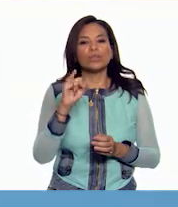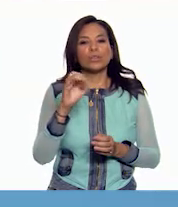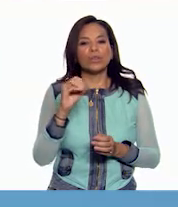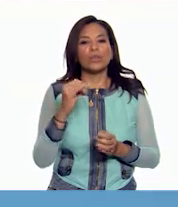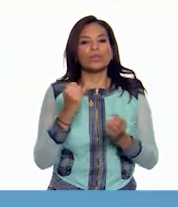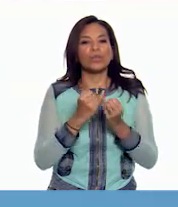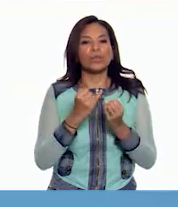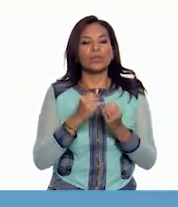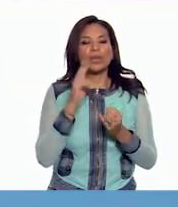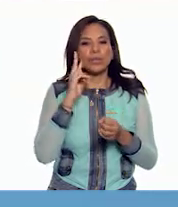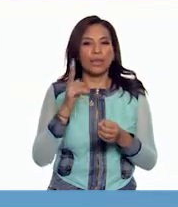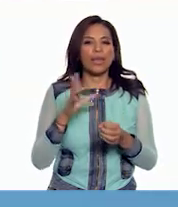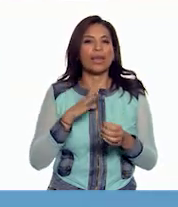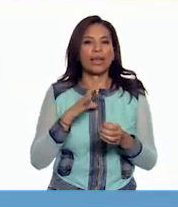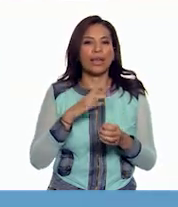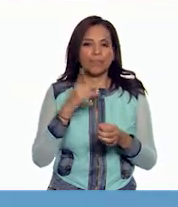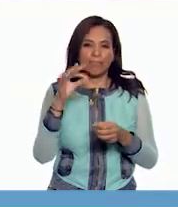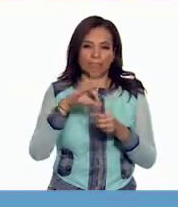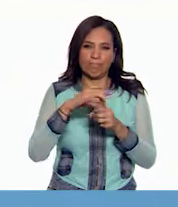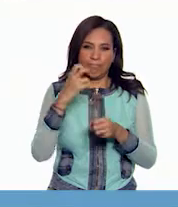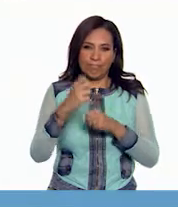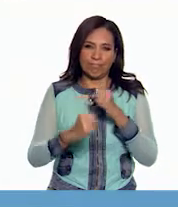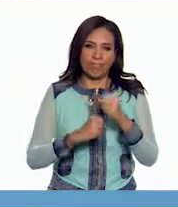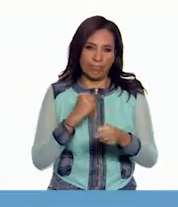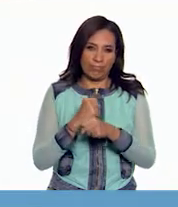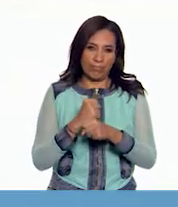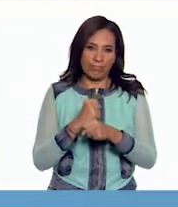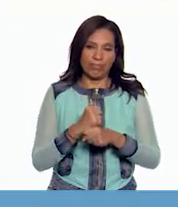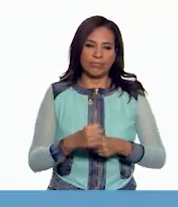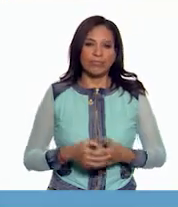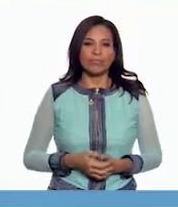peguemos el de las elecciones de ese año. Claro que sí.